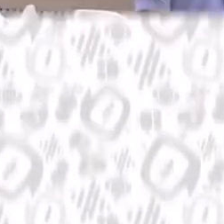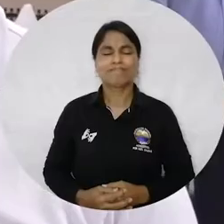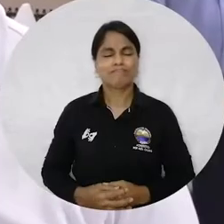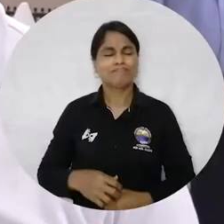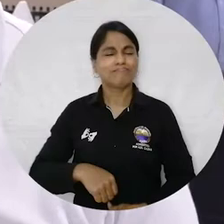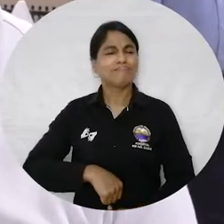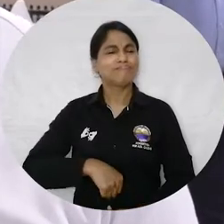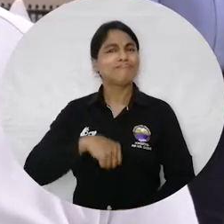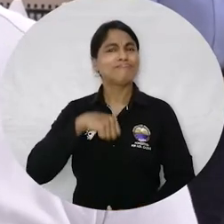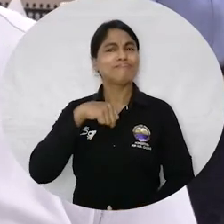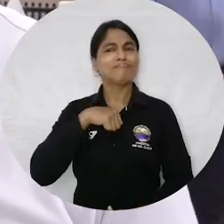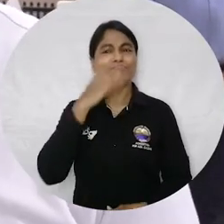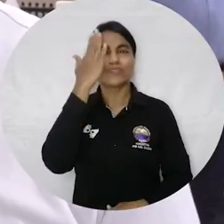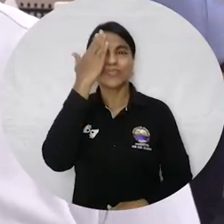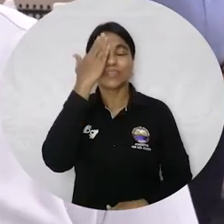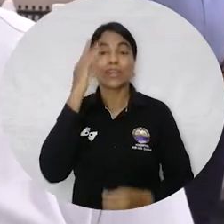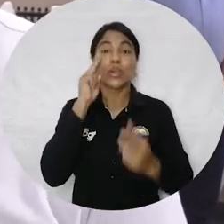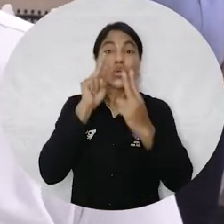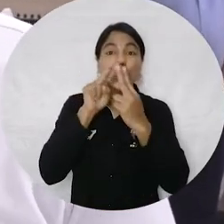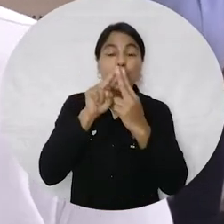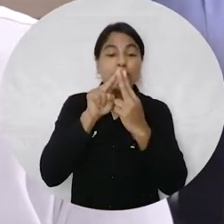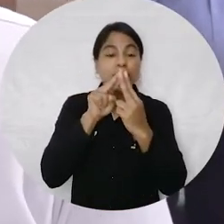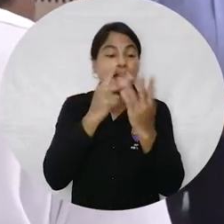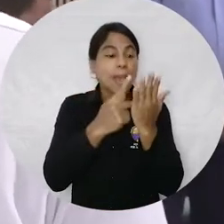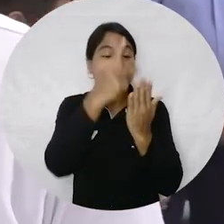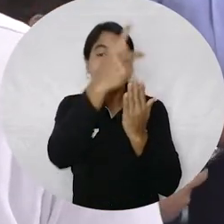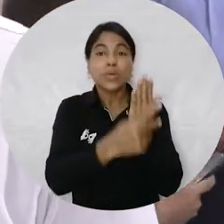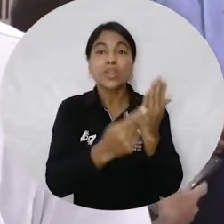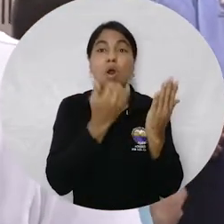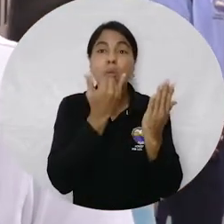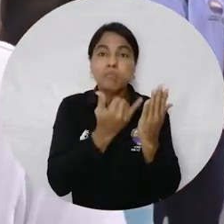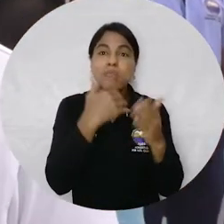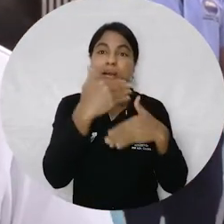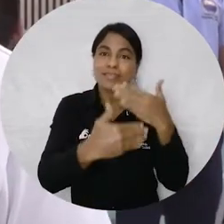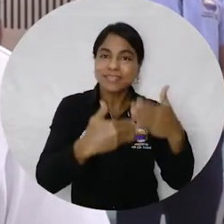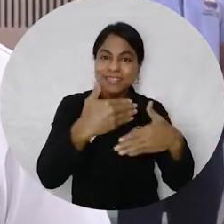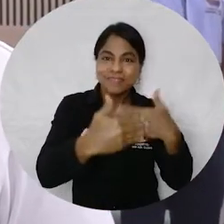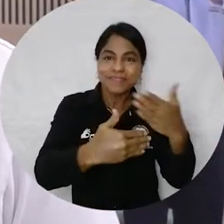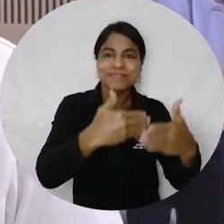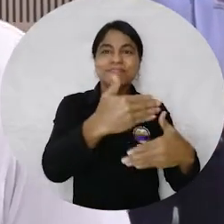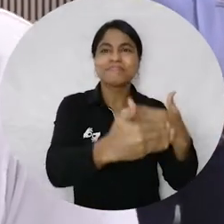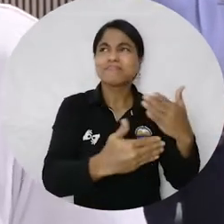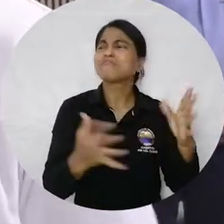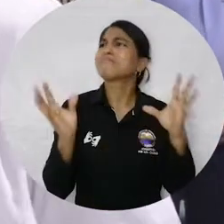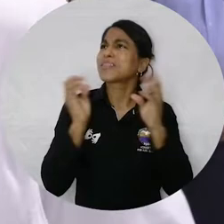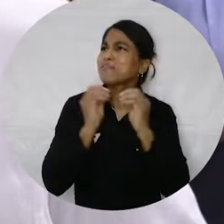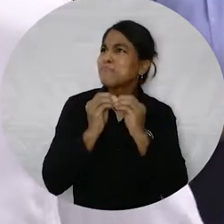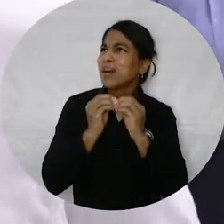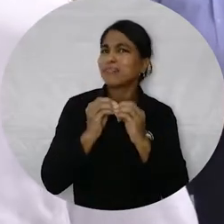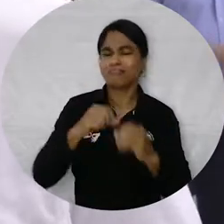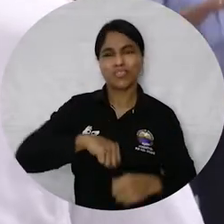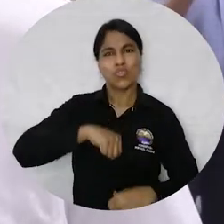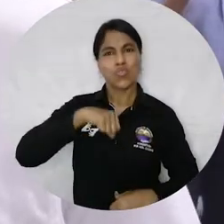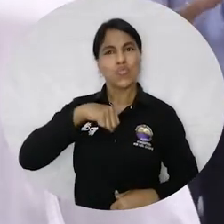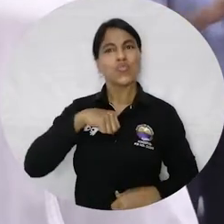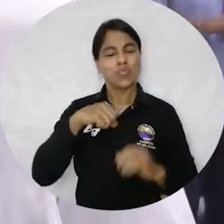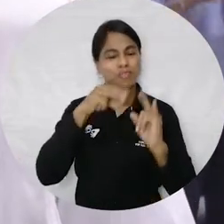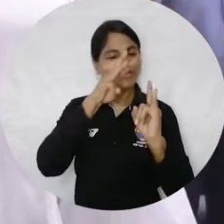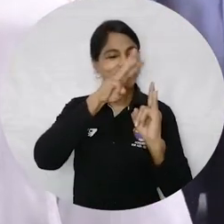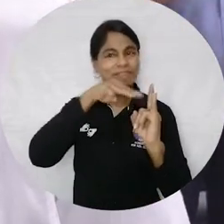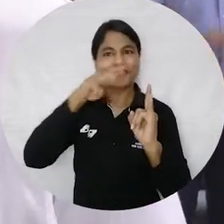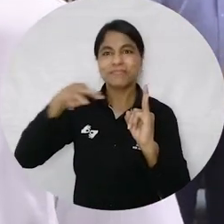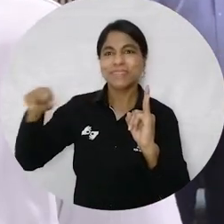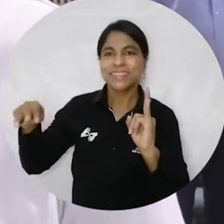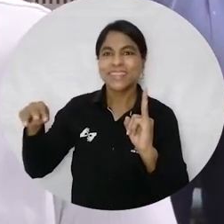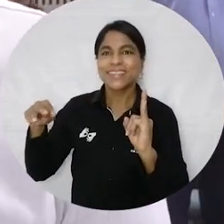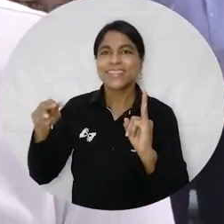Muy orgulloso de saber y conocer esos proyectos que están en desarrollo y además orgulloso de la misma Universidad del Magdalena, que me